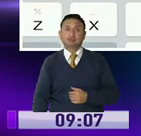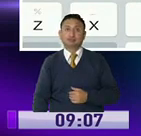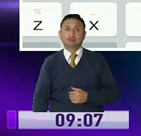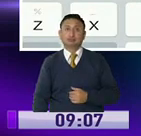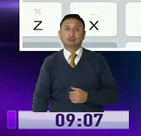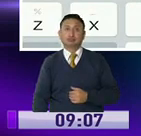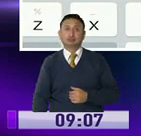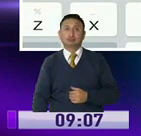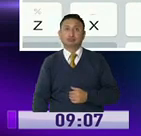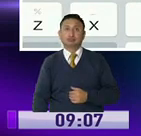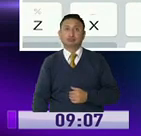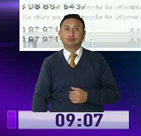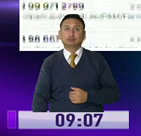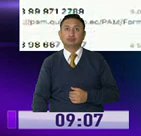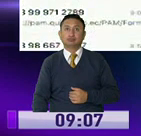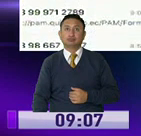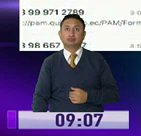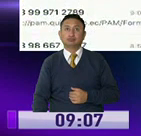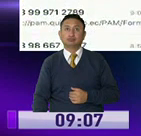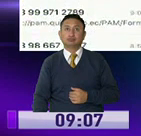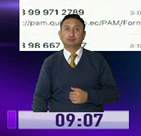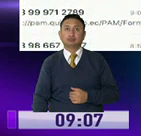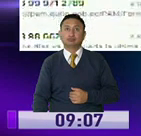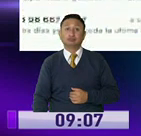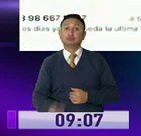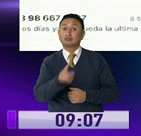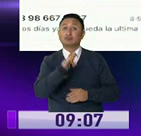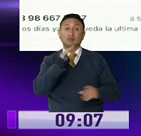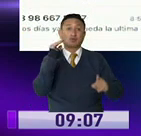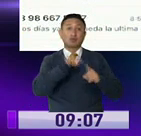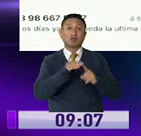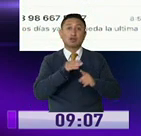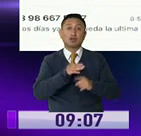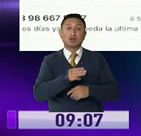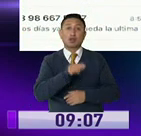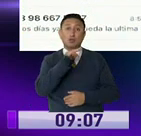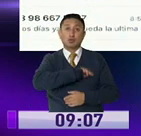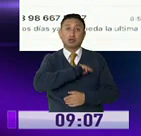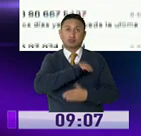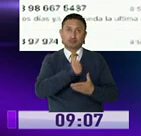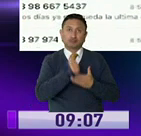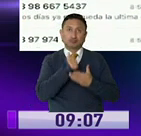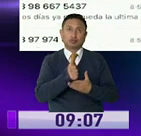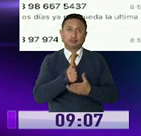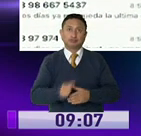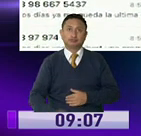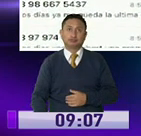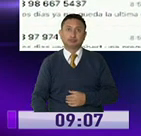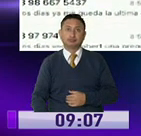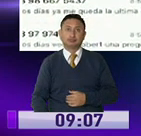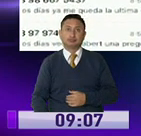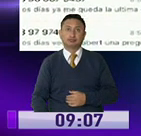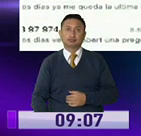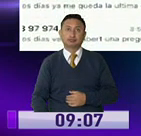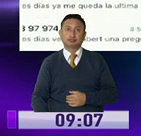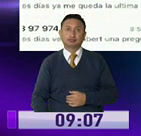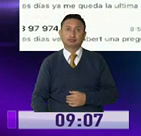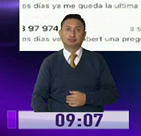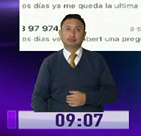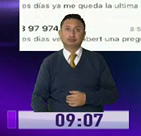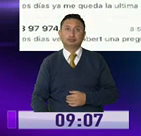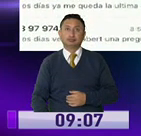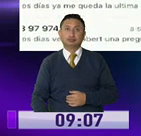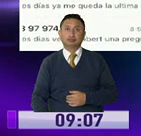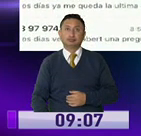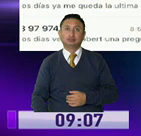pusieron el link en la pantalla, ahí está, para que directamente al municipio se ayuden. Ahí está. No ha llegado el camión, lo siento, ¿de qué será el